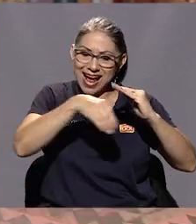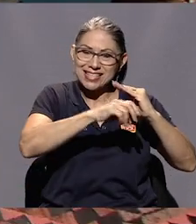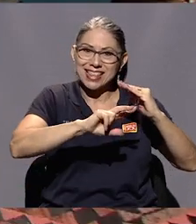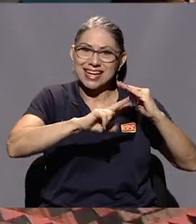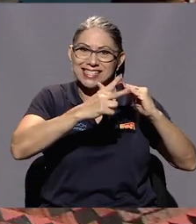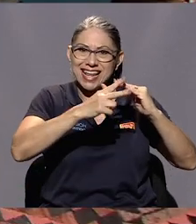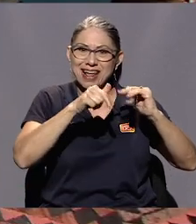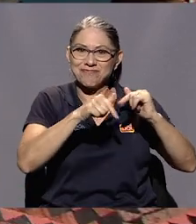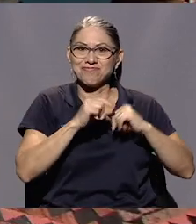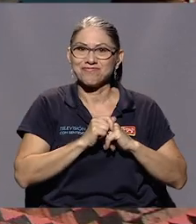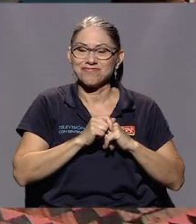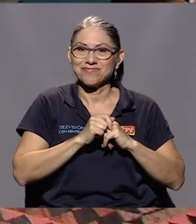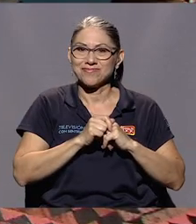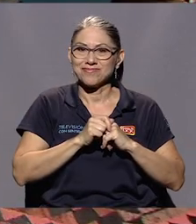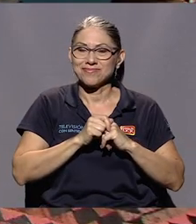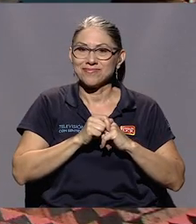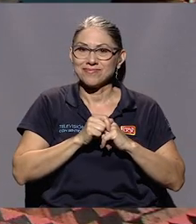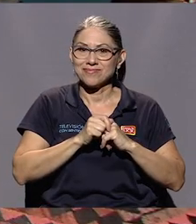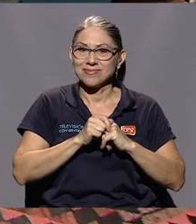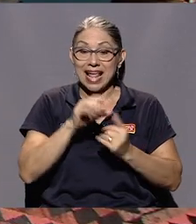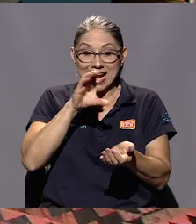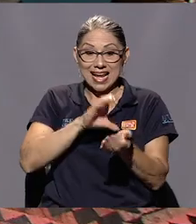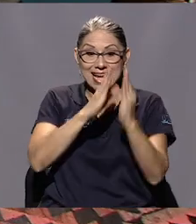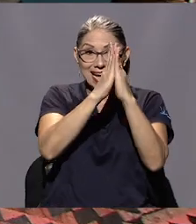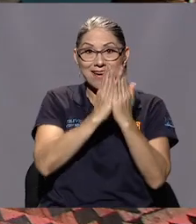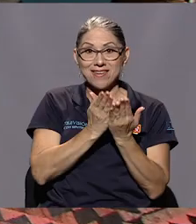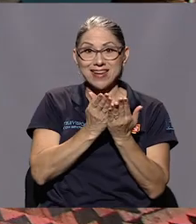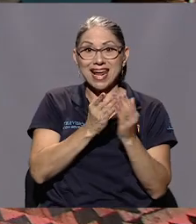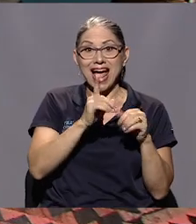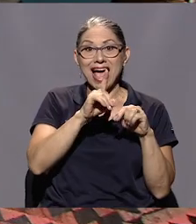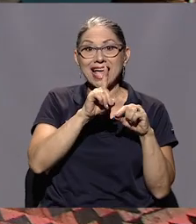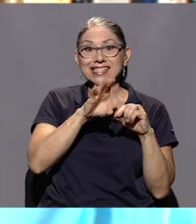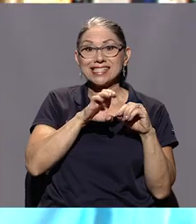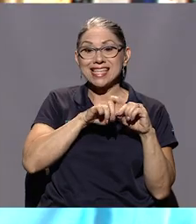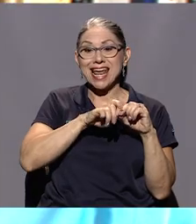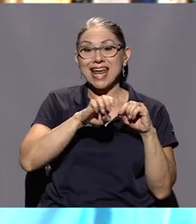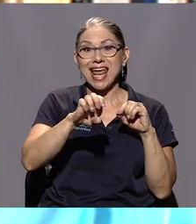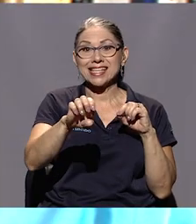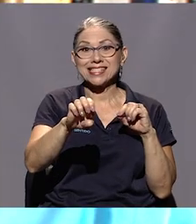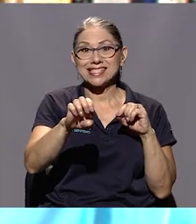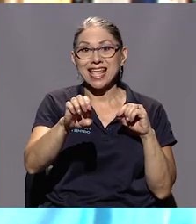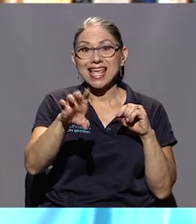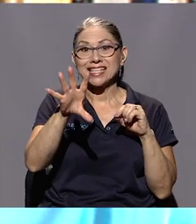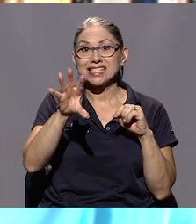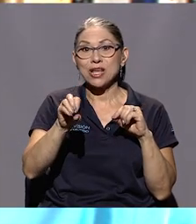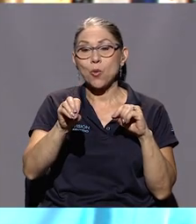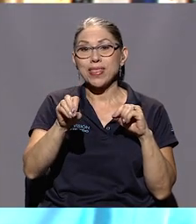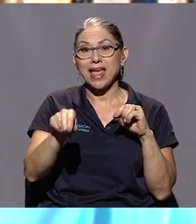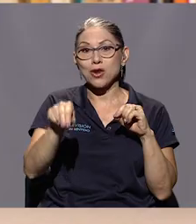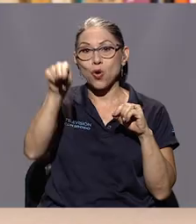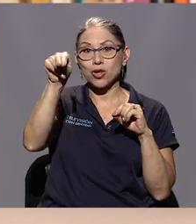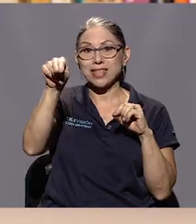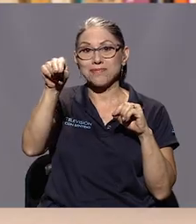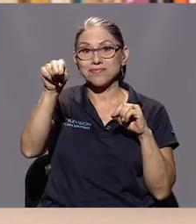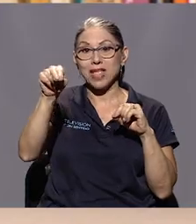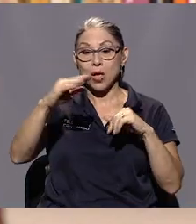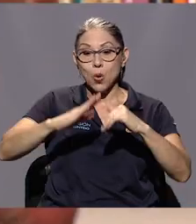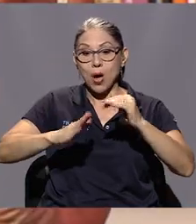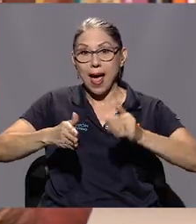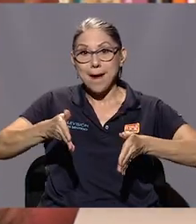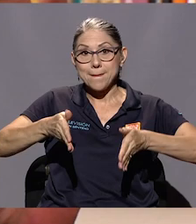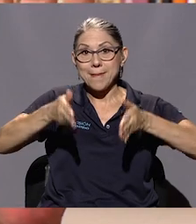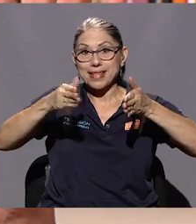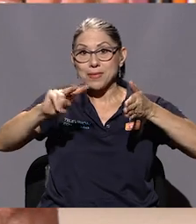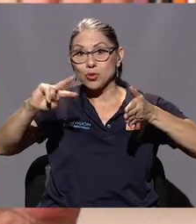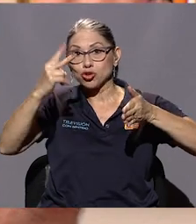tercera, cien metros al este y cincuenta al norte de la clínica bíblica, en un segundo piso. Era un